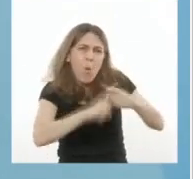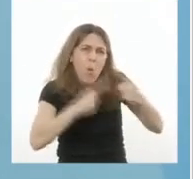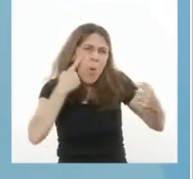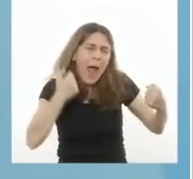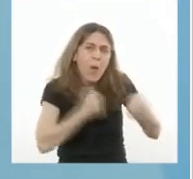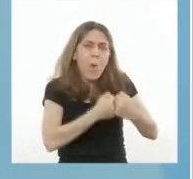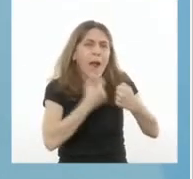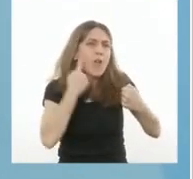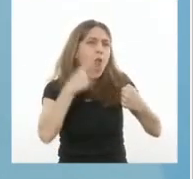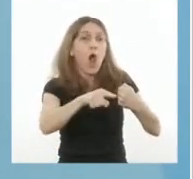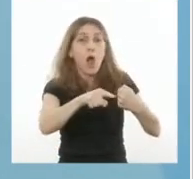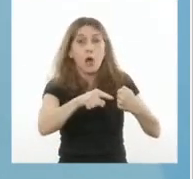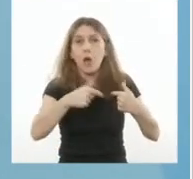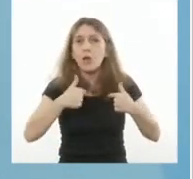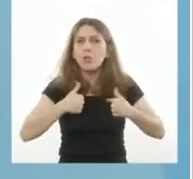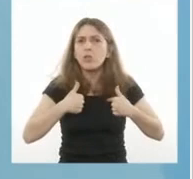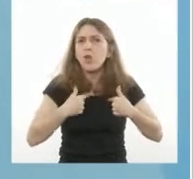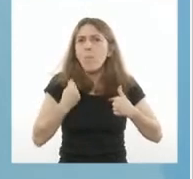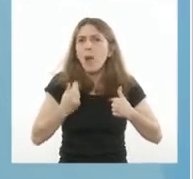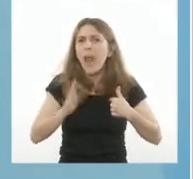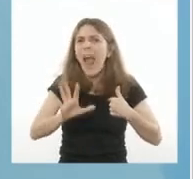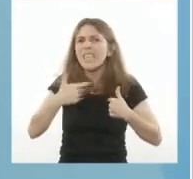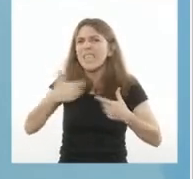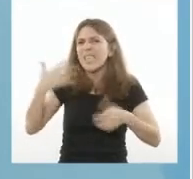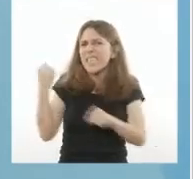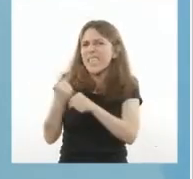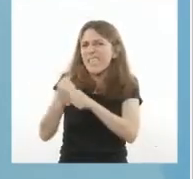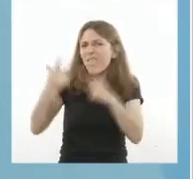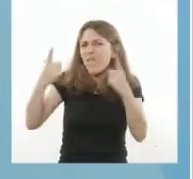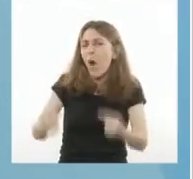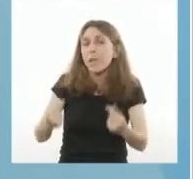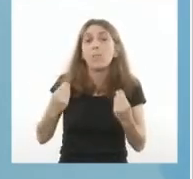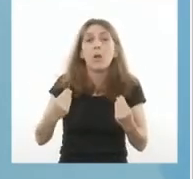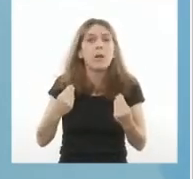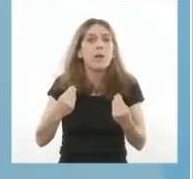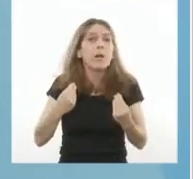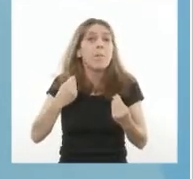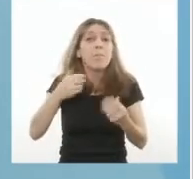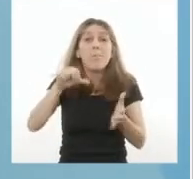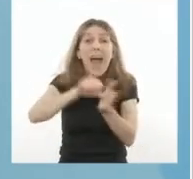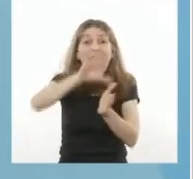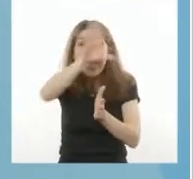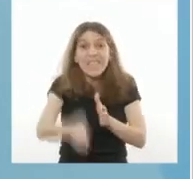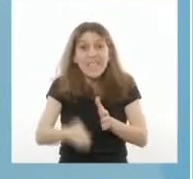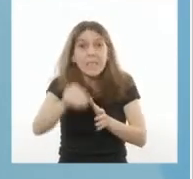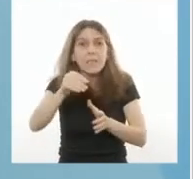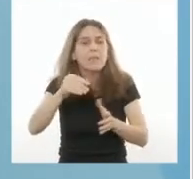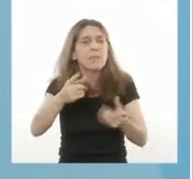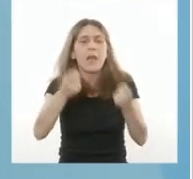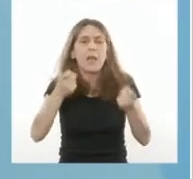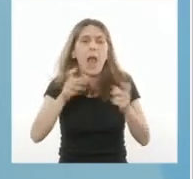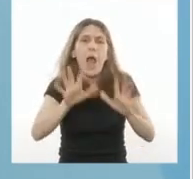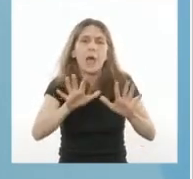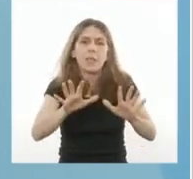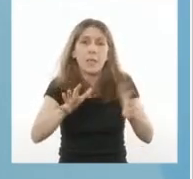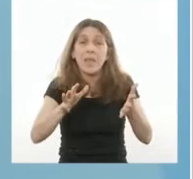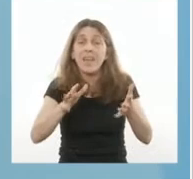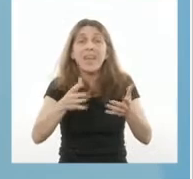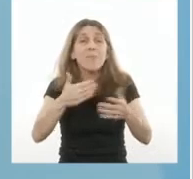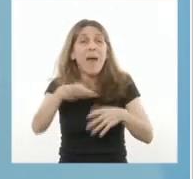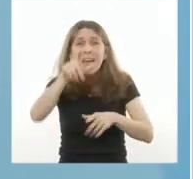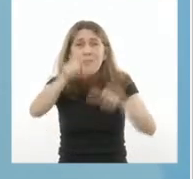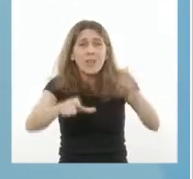Lo hice porque estoy convencido que esto es lo que el país necesita y mucho más lo necesita ante la pandemia.